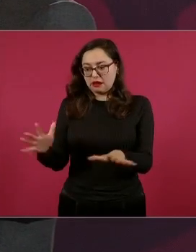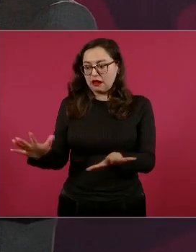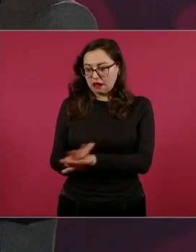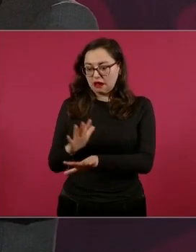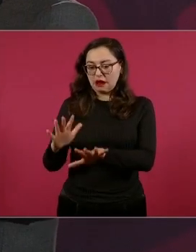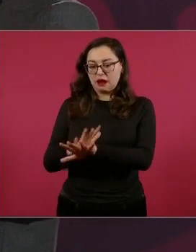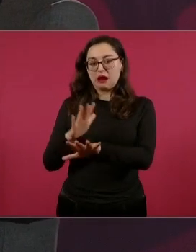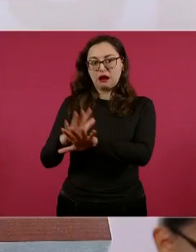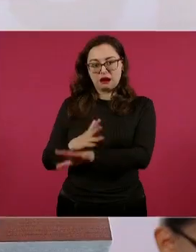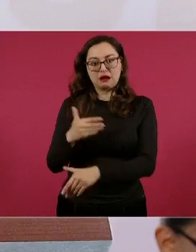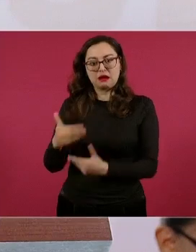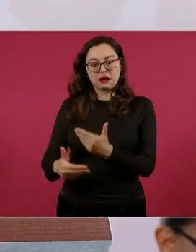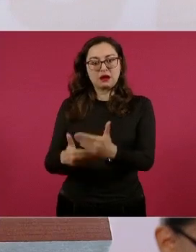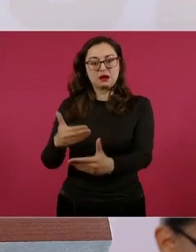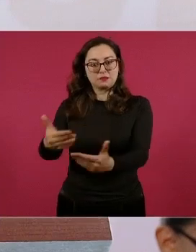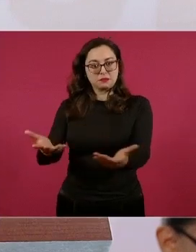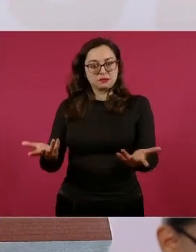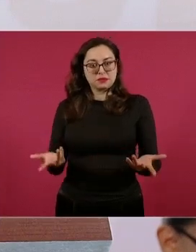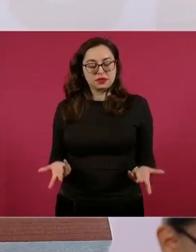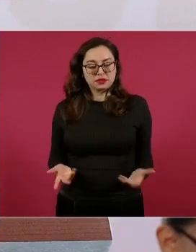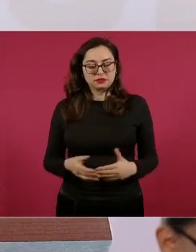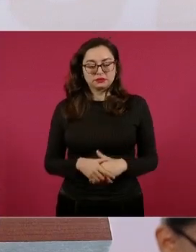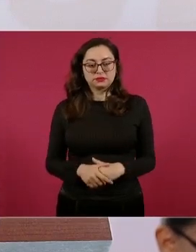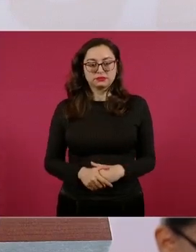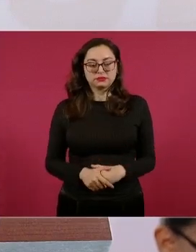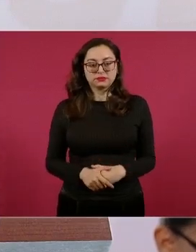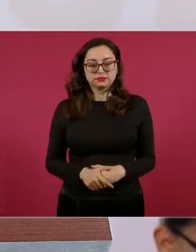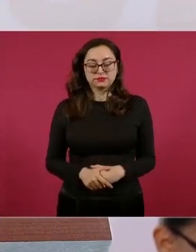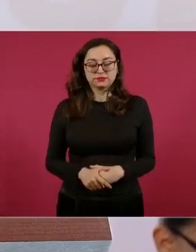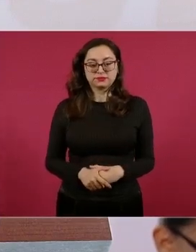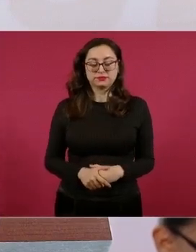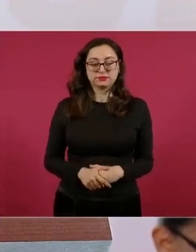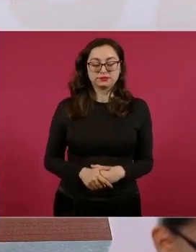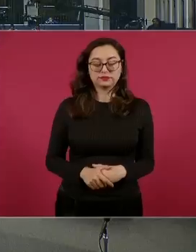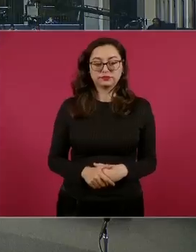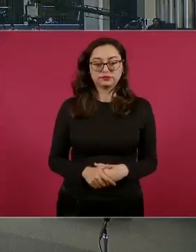cambien en nuestro país. Entonces,